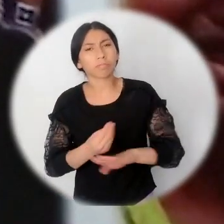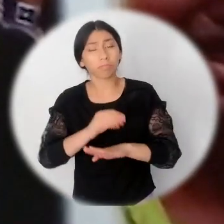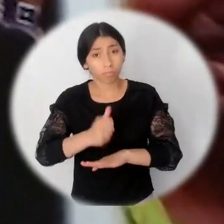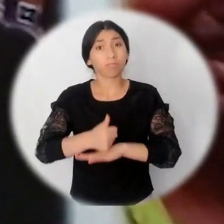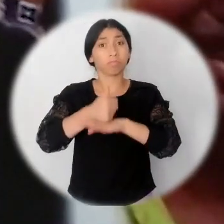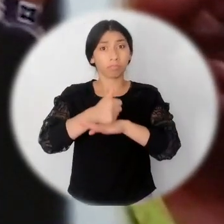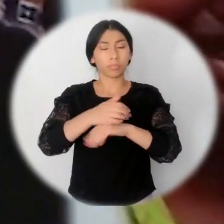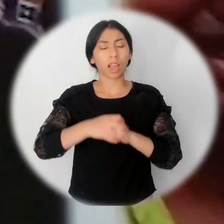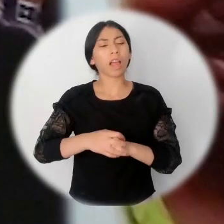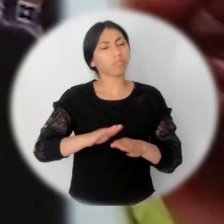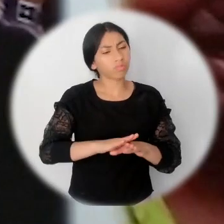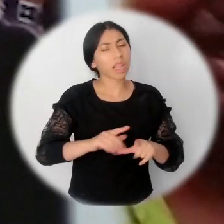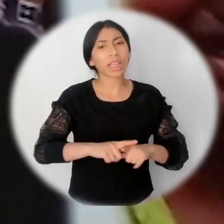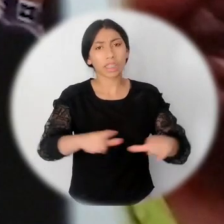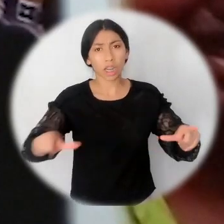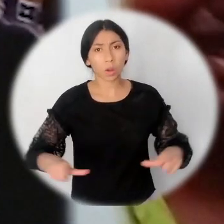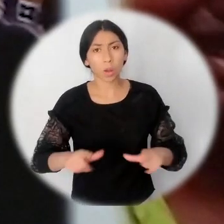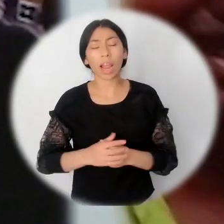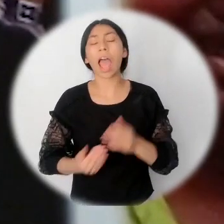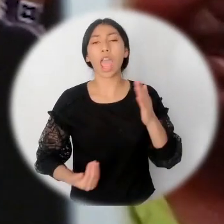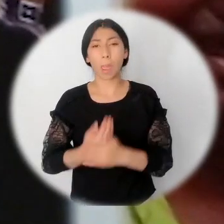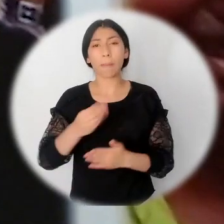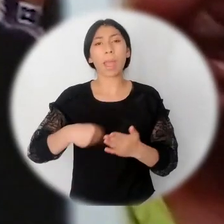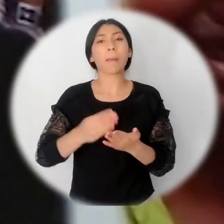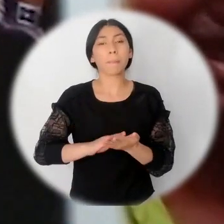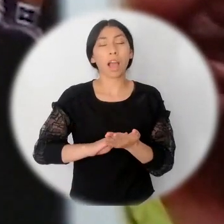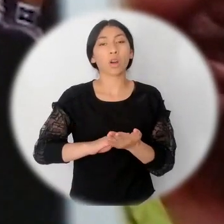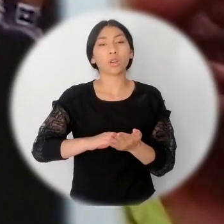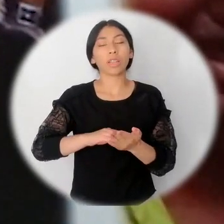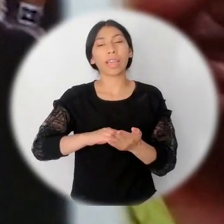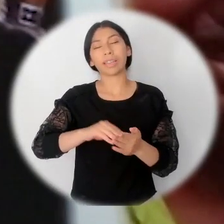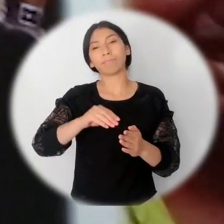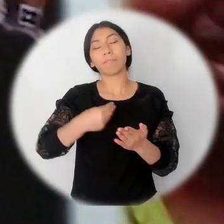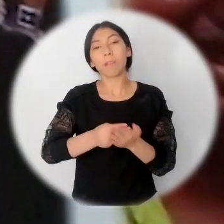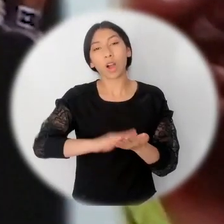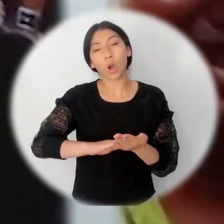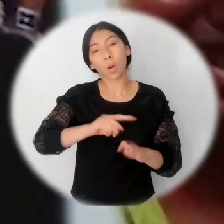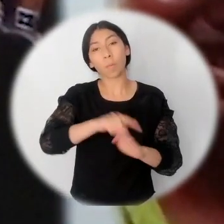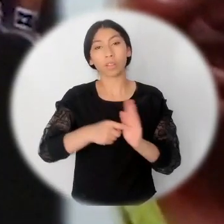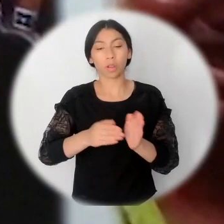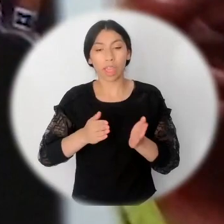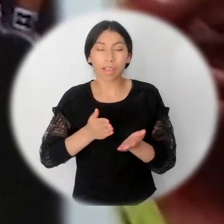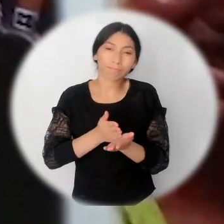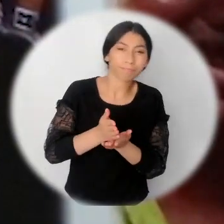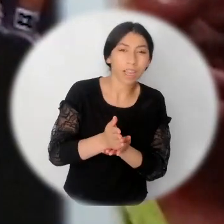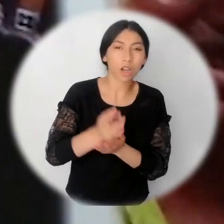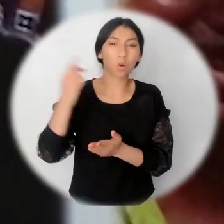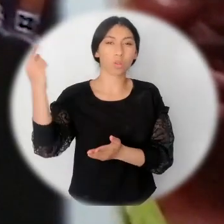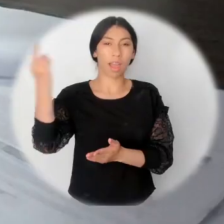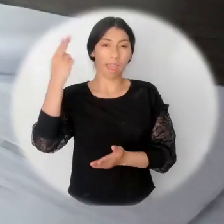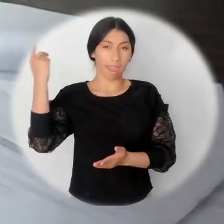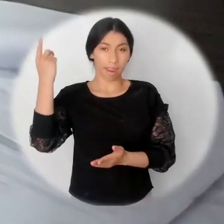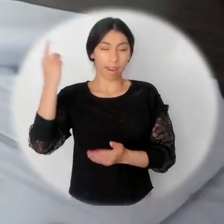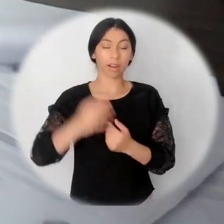Rodríguez, en el mes de septiembre en la Dirección Territorial de Urabá iniciamos con los pagos de la Ruta General para acceder a la